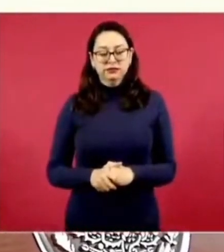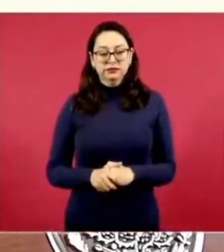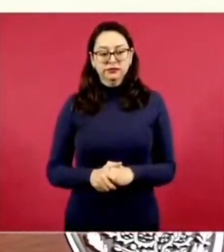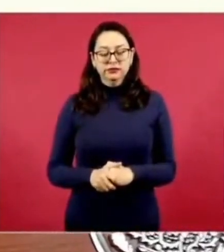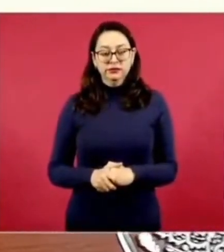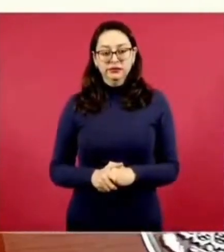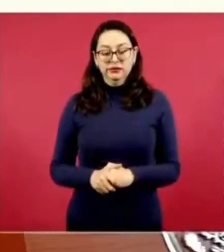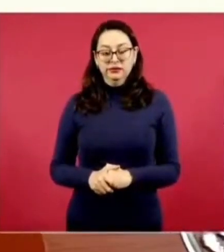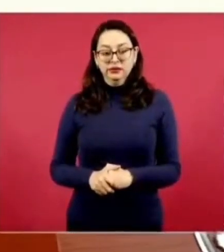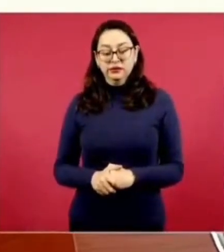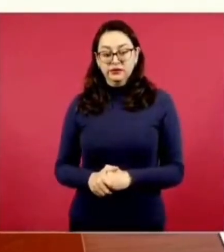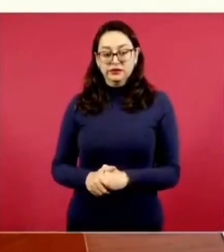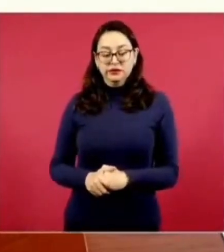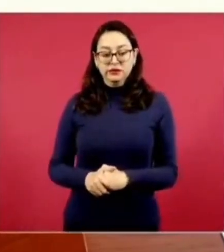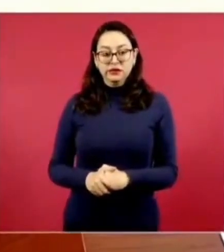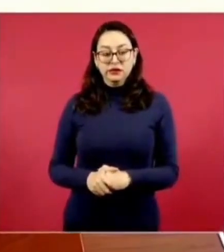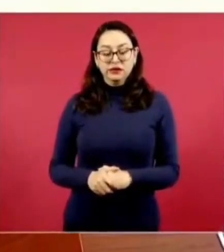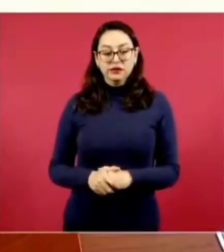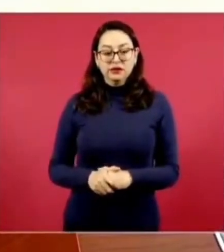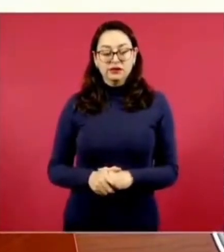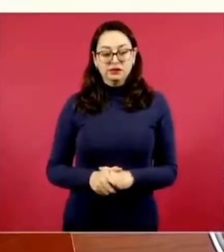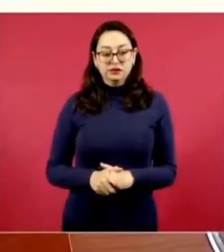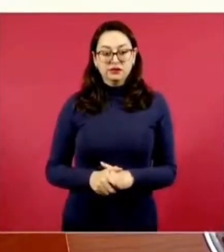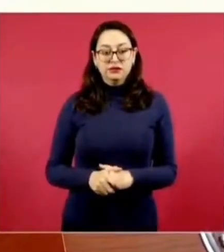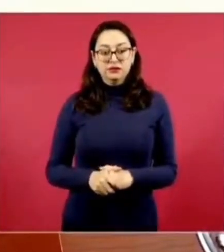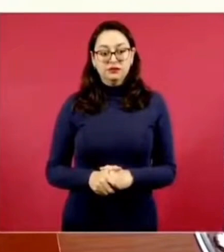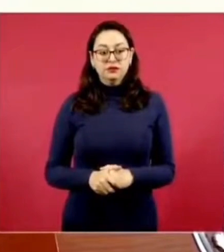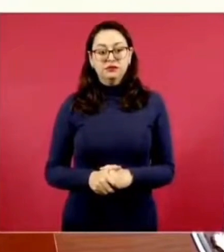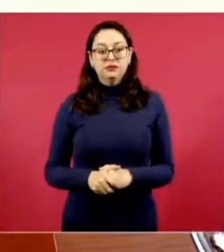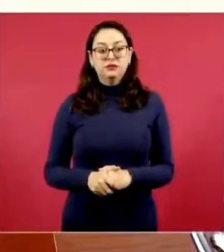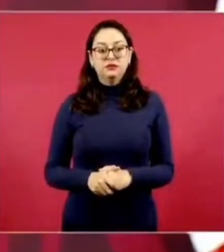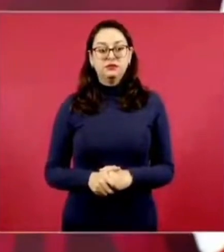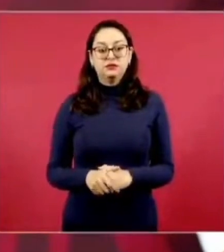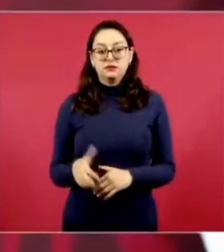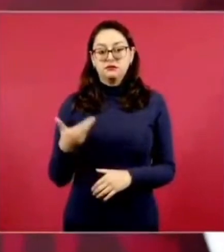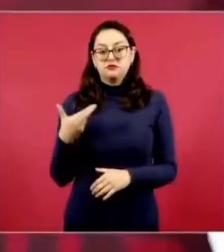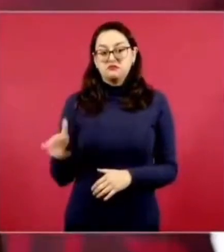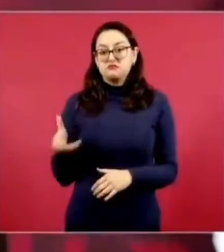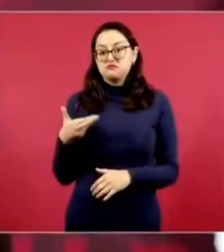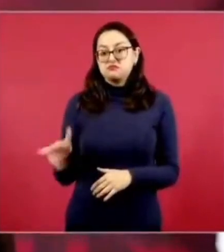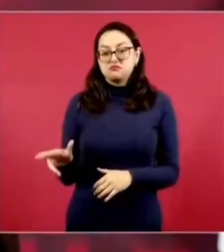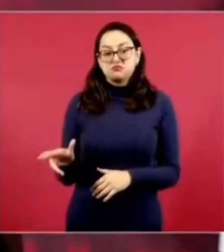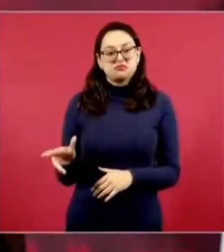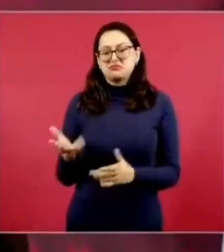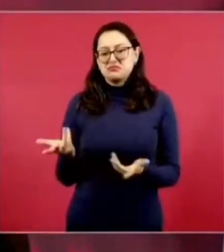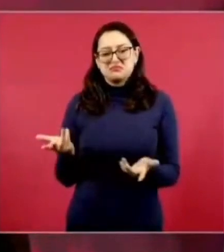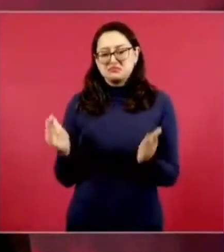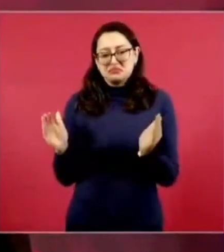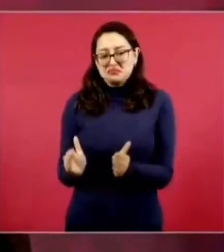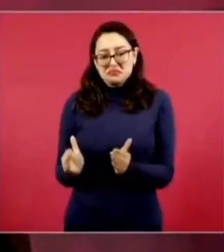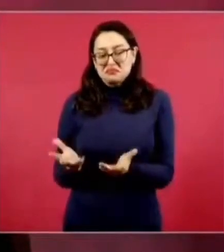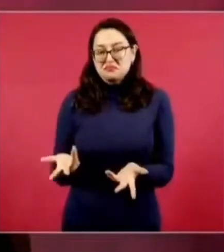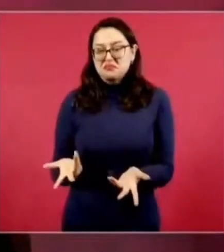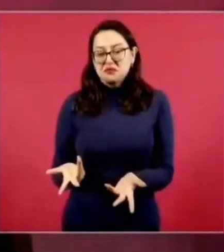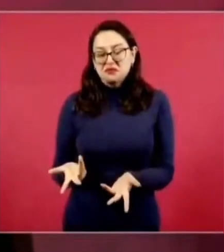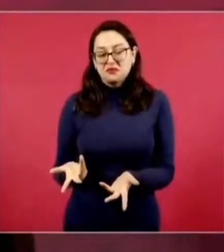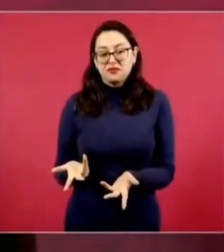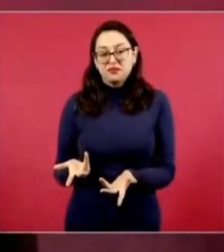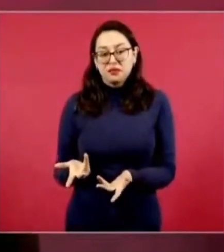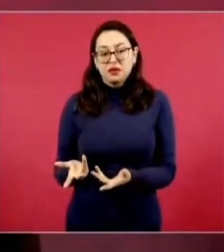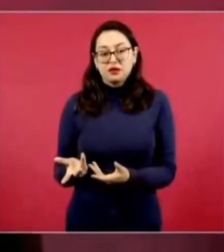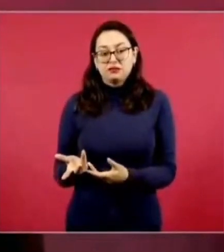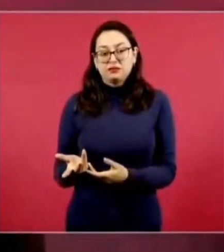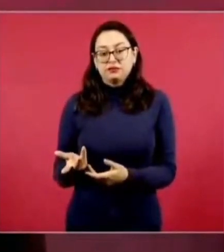era un un restaurante una fonda y tenían unos